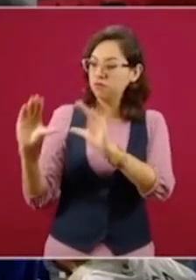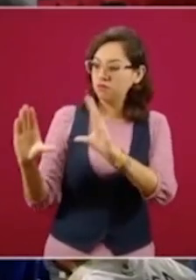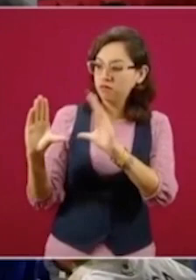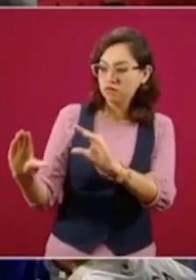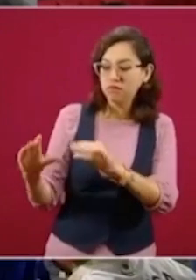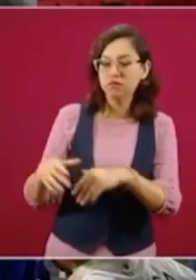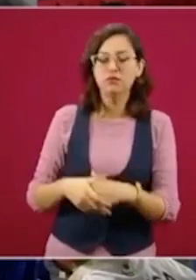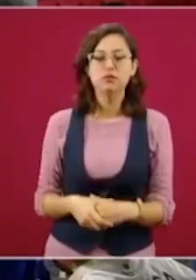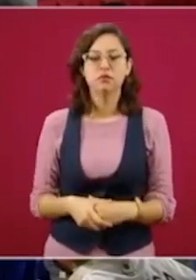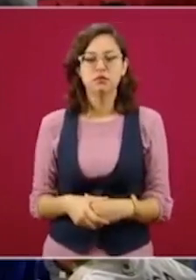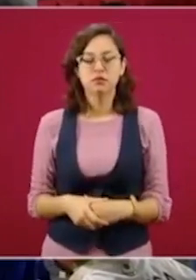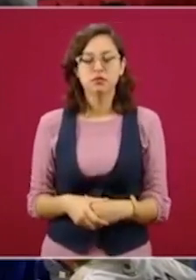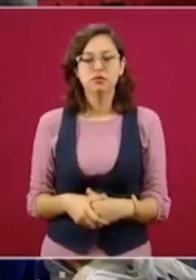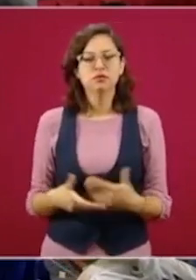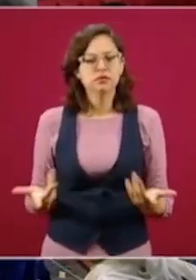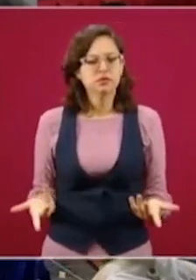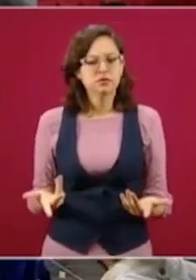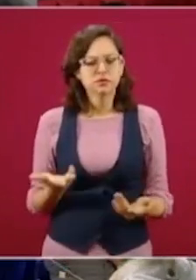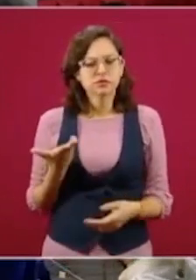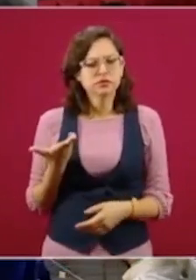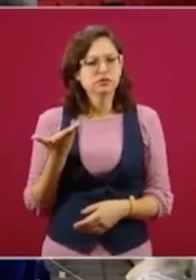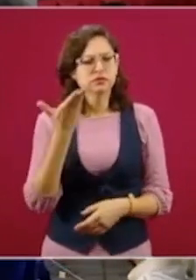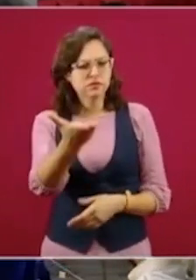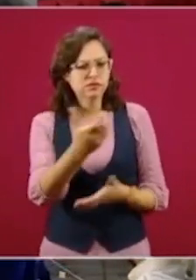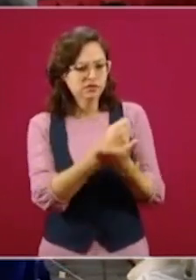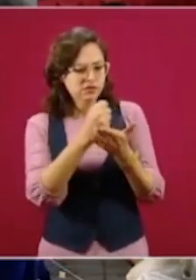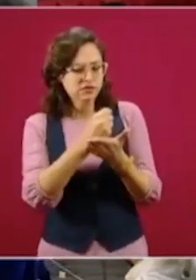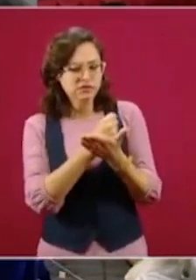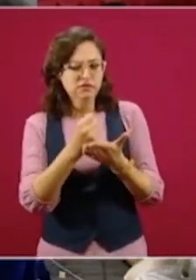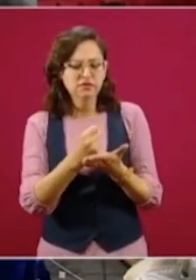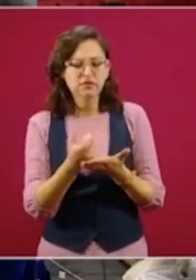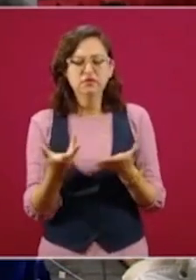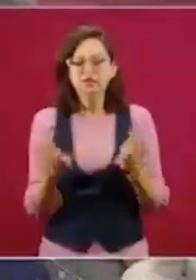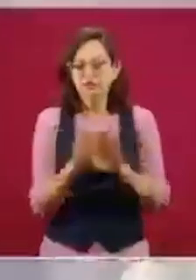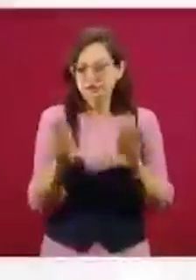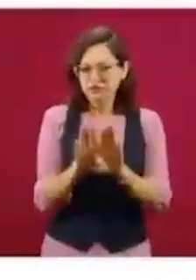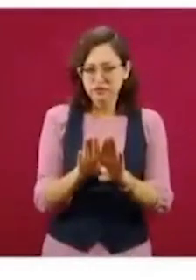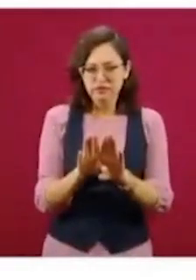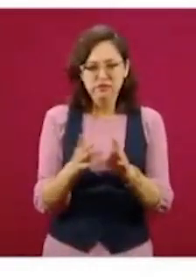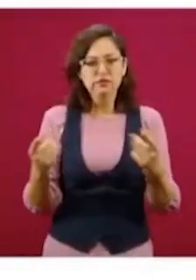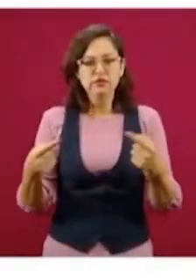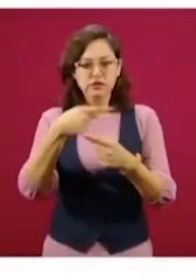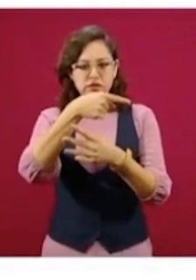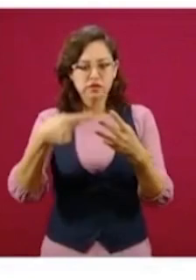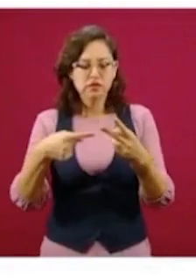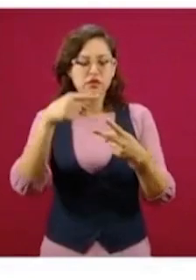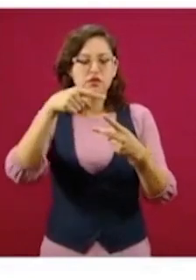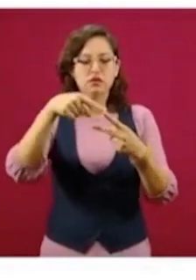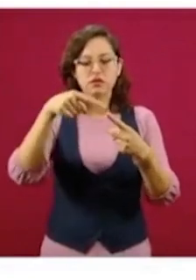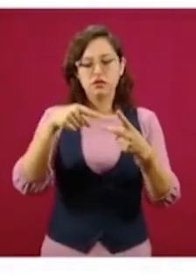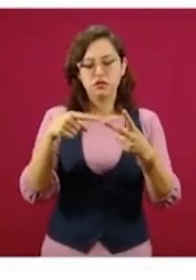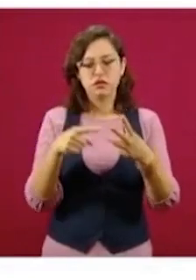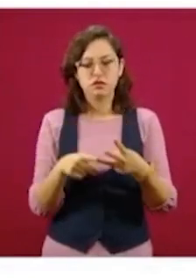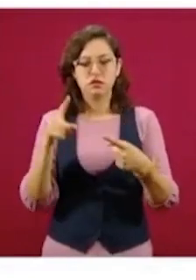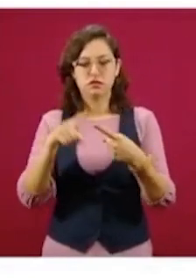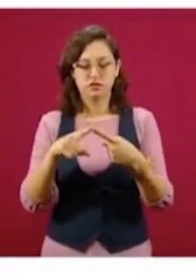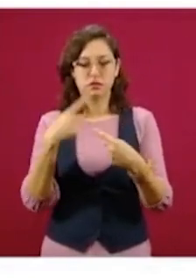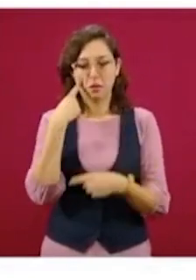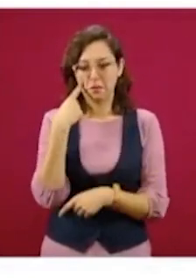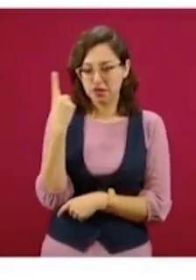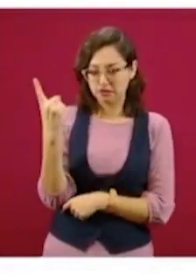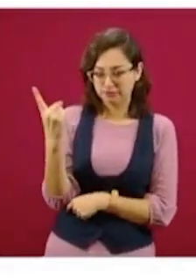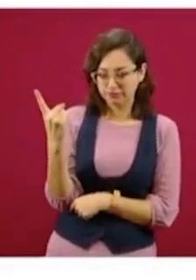Son tres requisitos simples para poderse incorporar en tandas por el bienestar. Estar entre los 30 y los 67 años de edad,